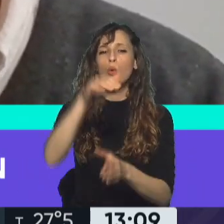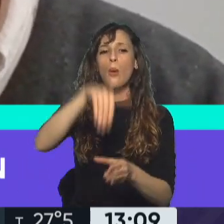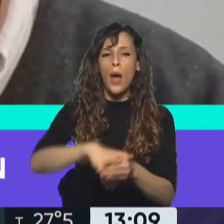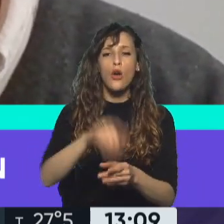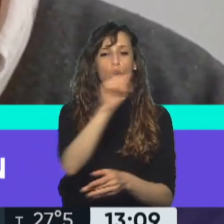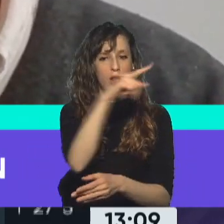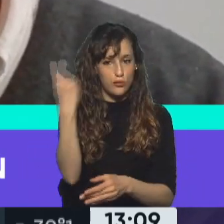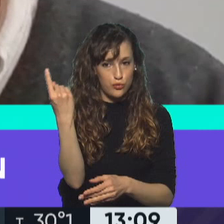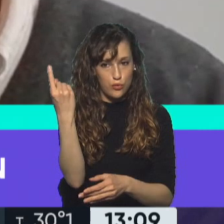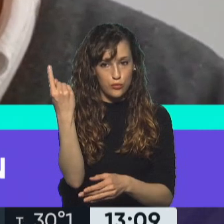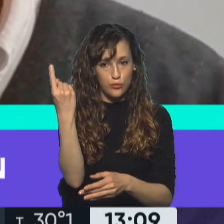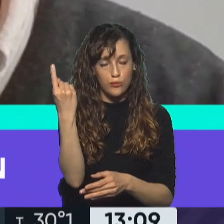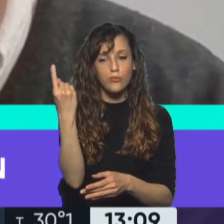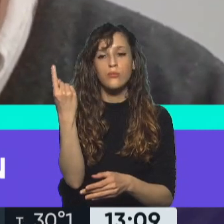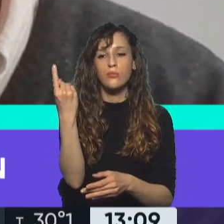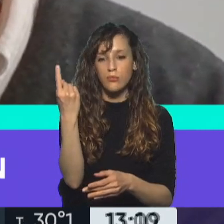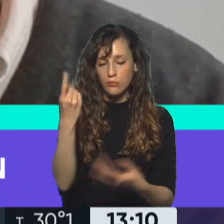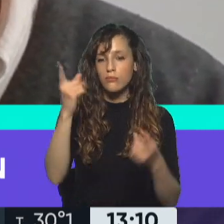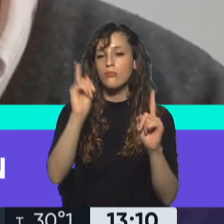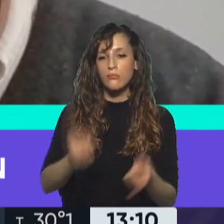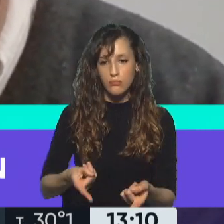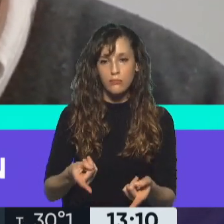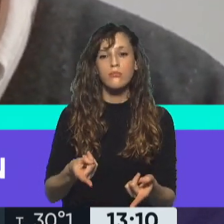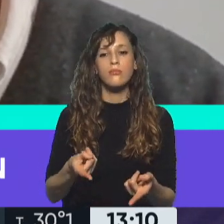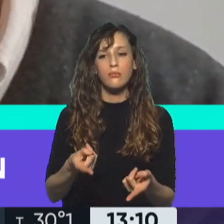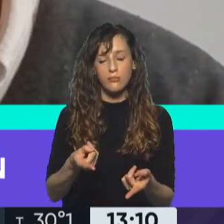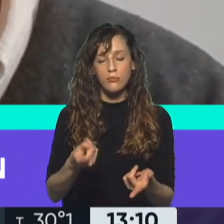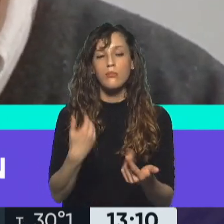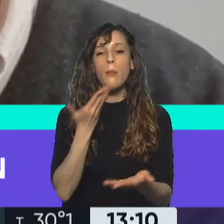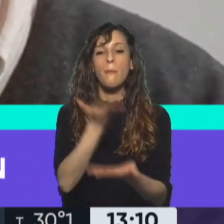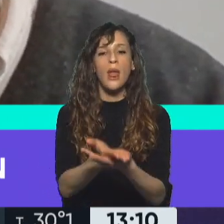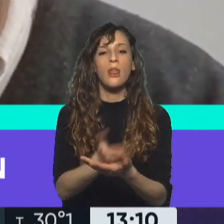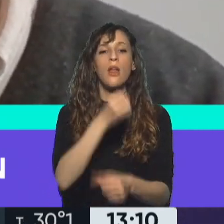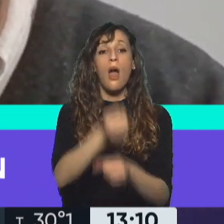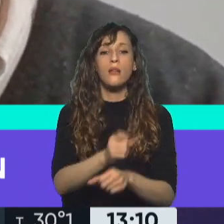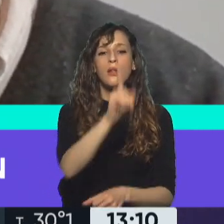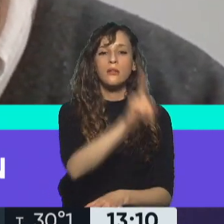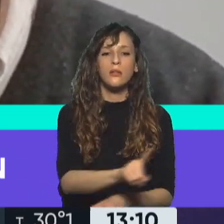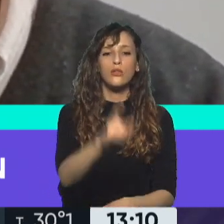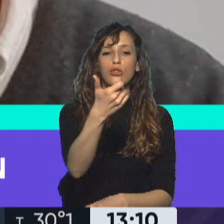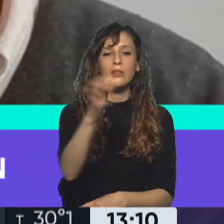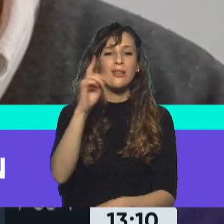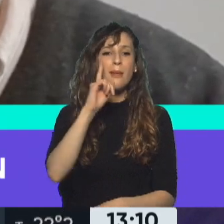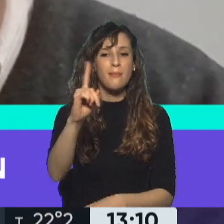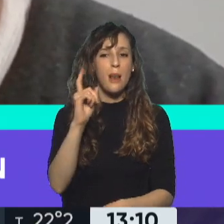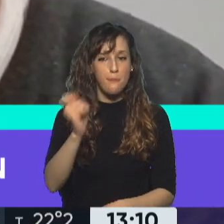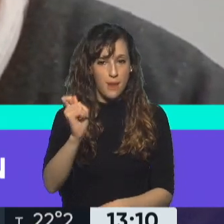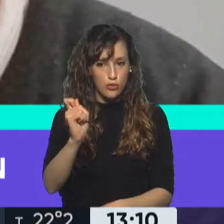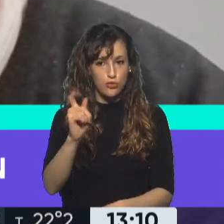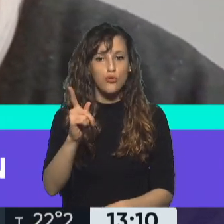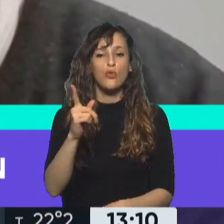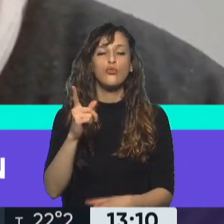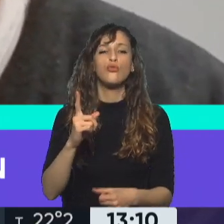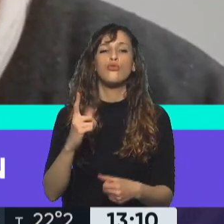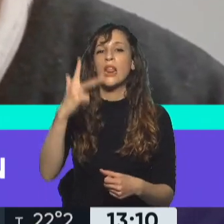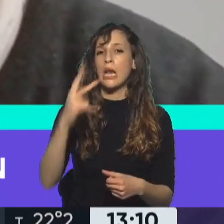se puede pedir hasta 160.000 pesos para comprar un equipo electrónico financiado hasta tres